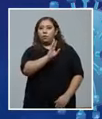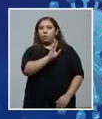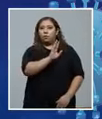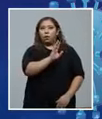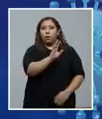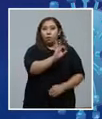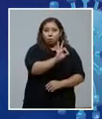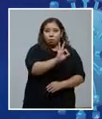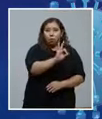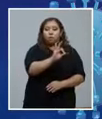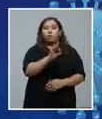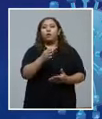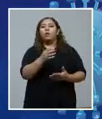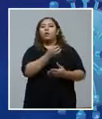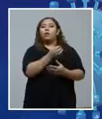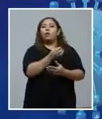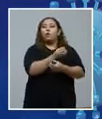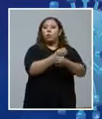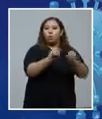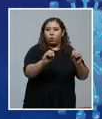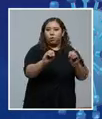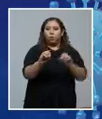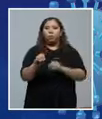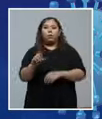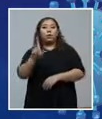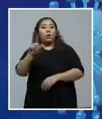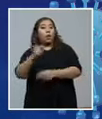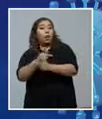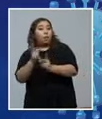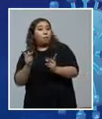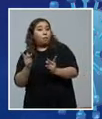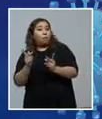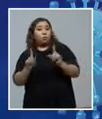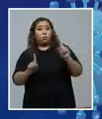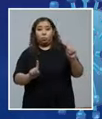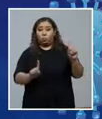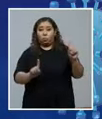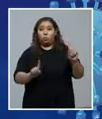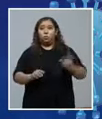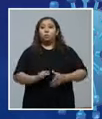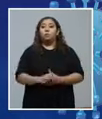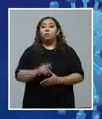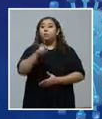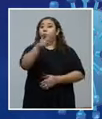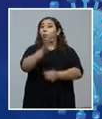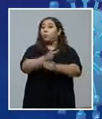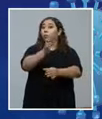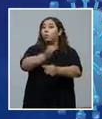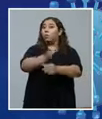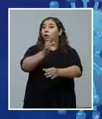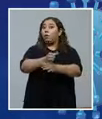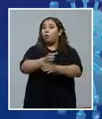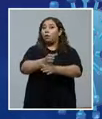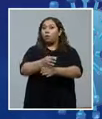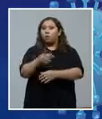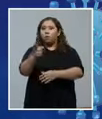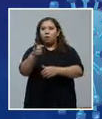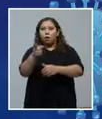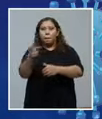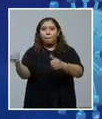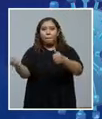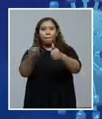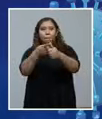en Ocotepeque y también el Departamento de la Paz. Y cuidado, vea usted, se registra el primer caso en el departamento